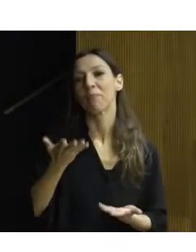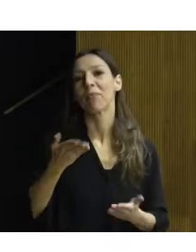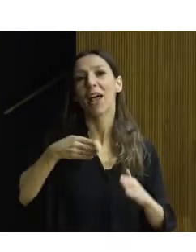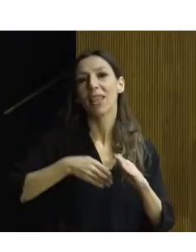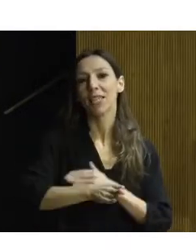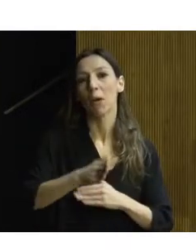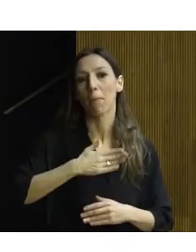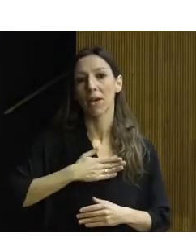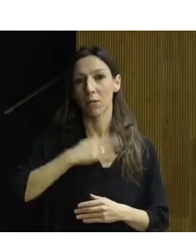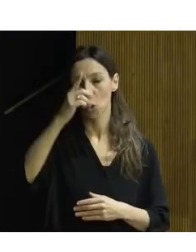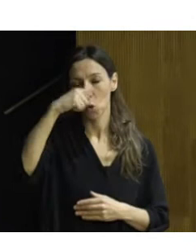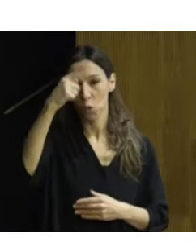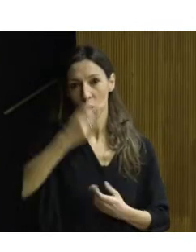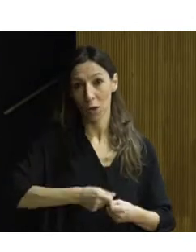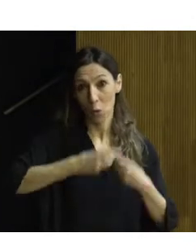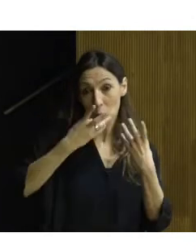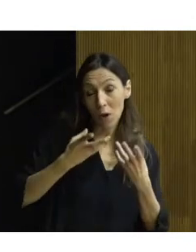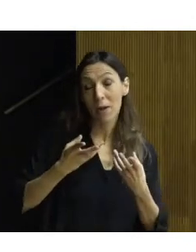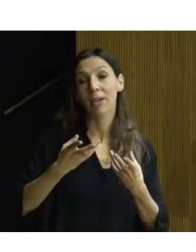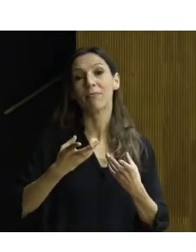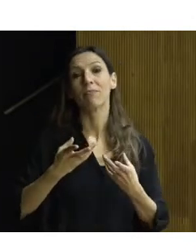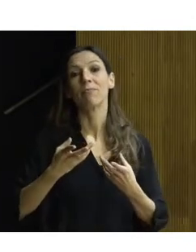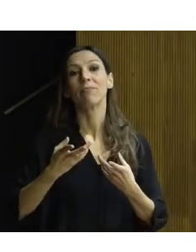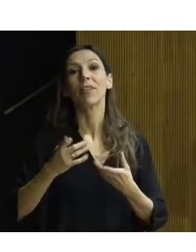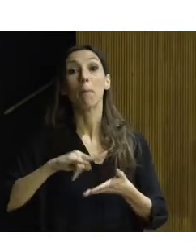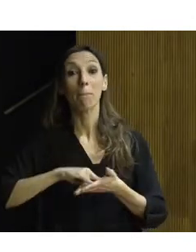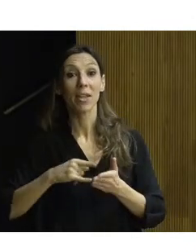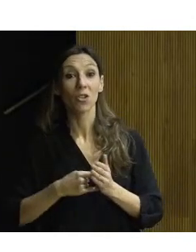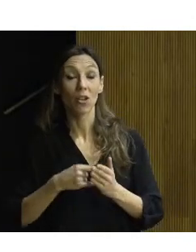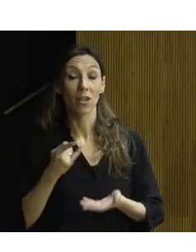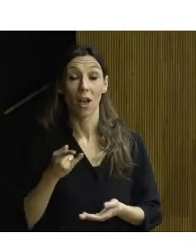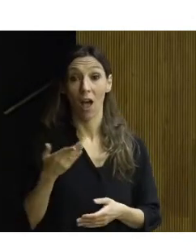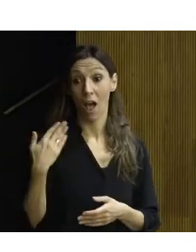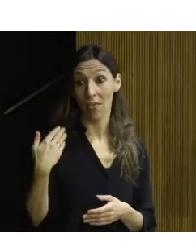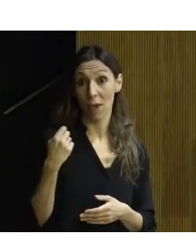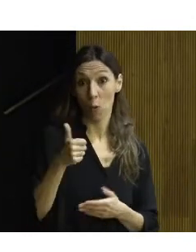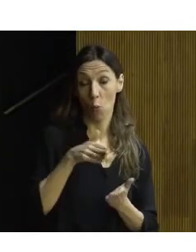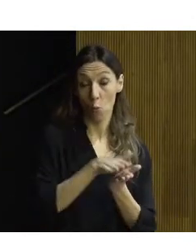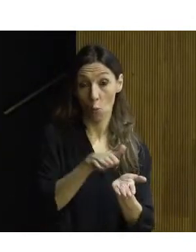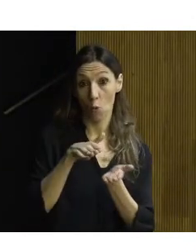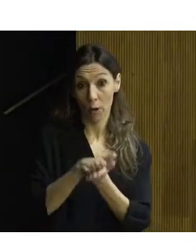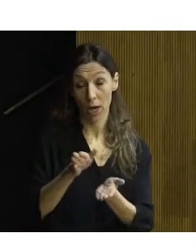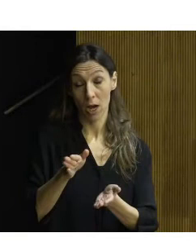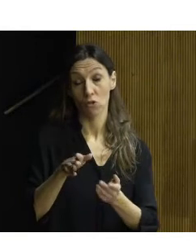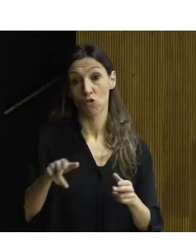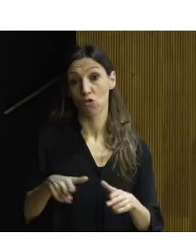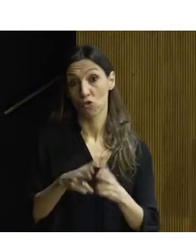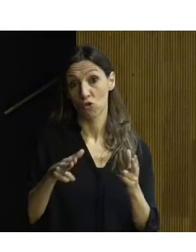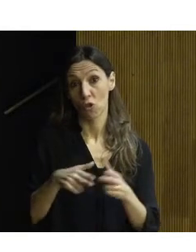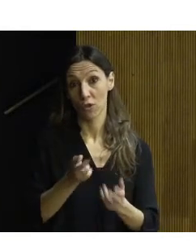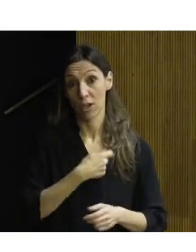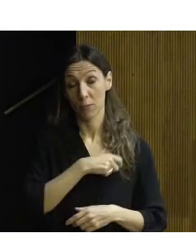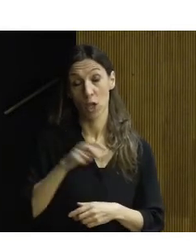Criterios Generales y Metodología», que así se llama, que acaba de publicar la Asociación Española de Normalización UNE. Lo que